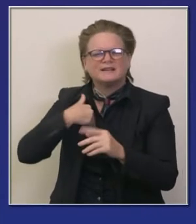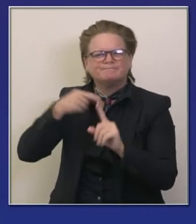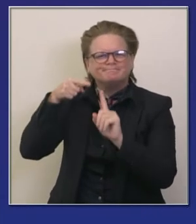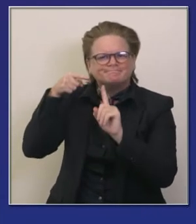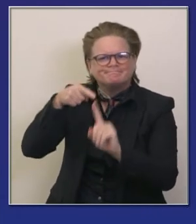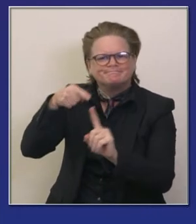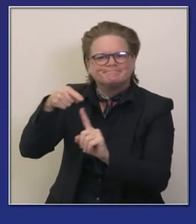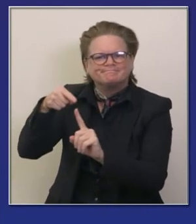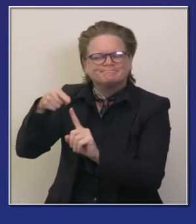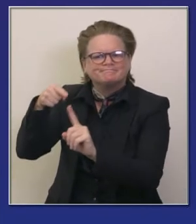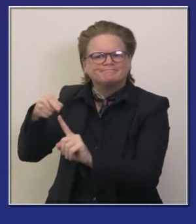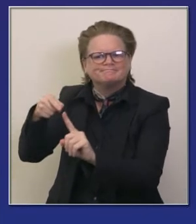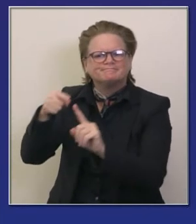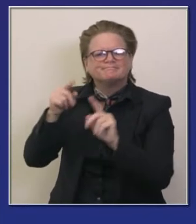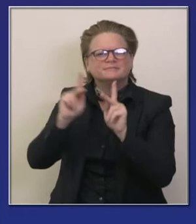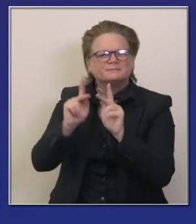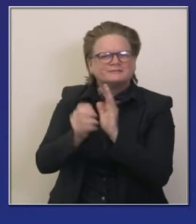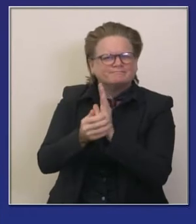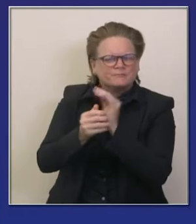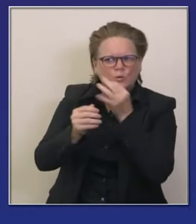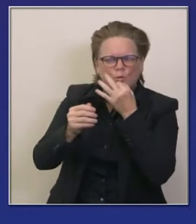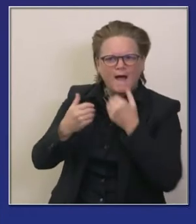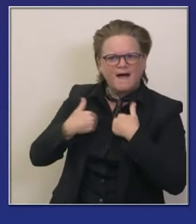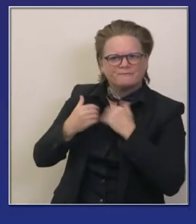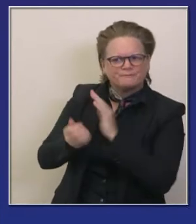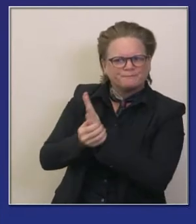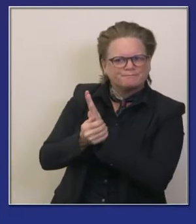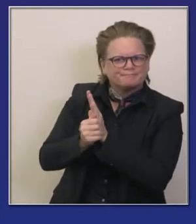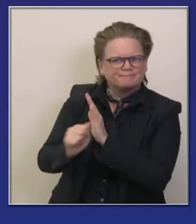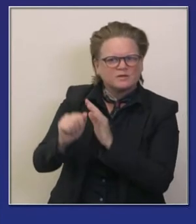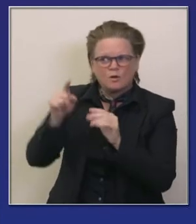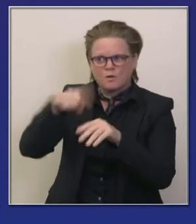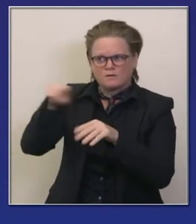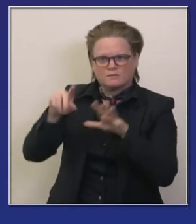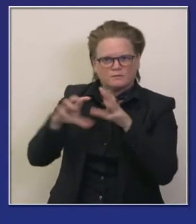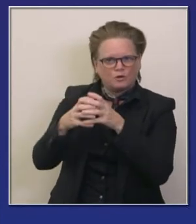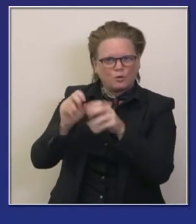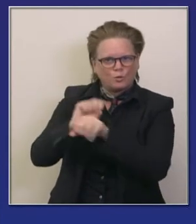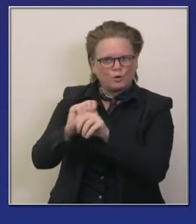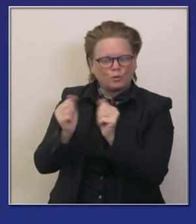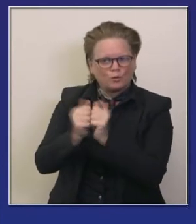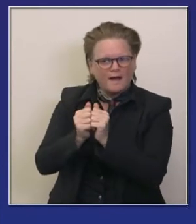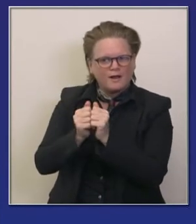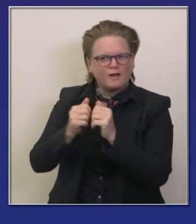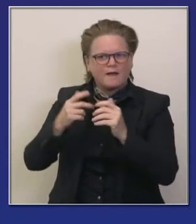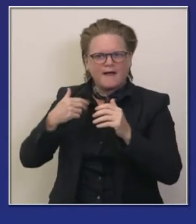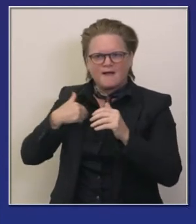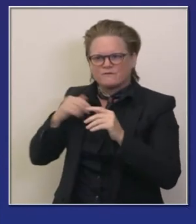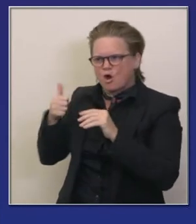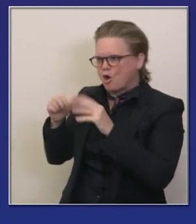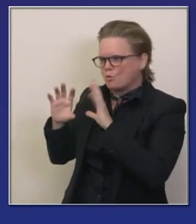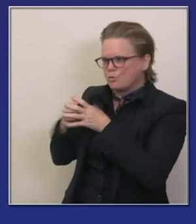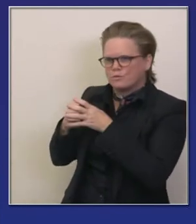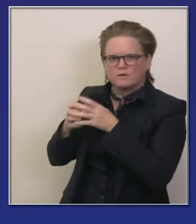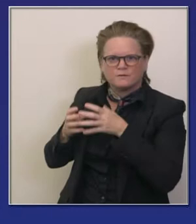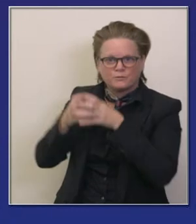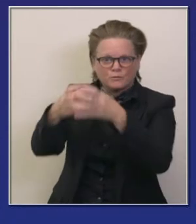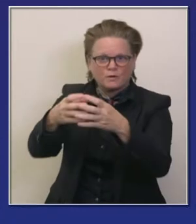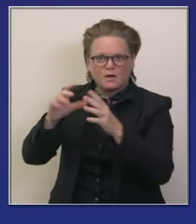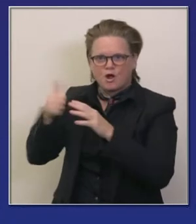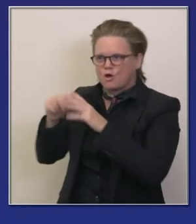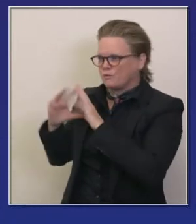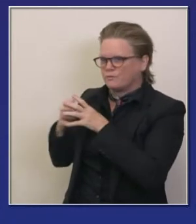que hablan y están formando equipos de intervenciones han estado en el valle